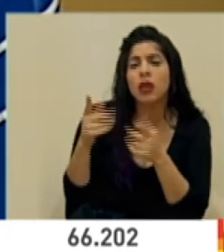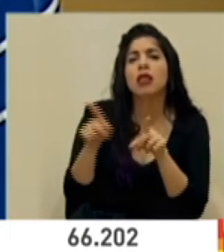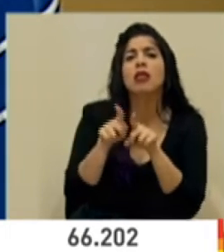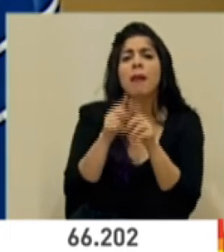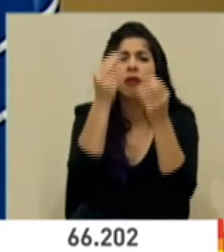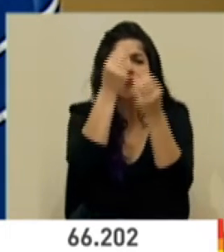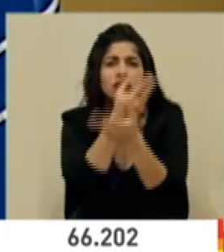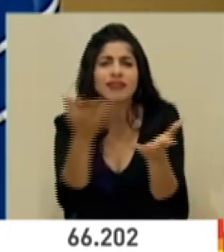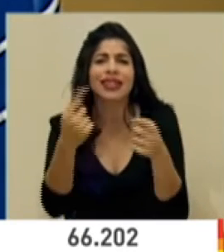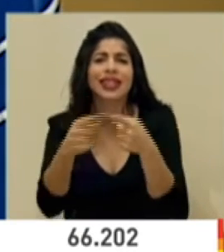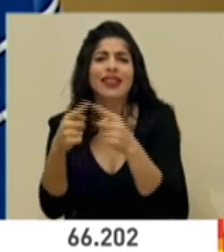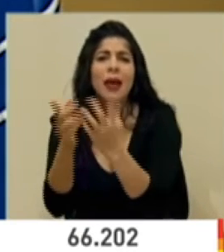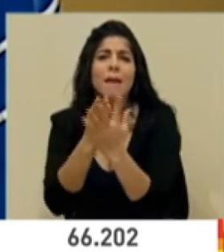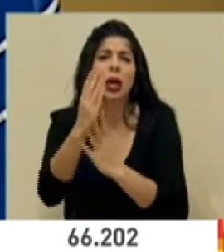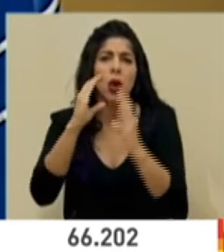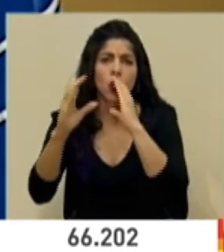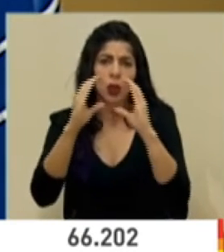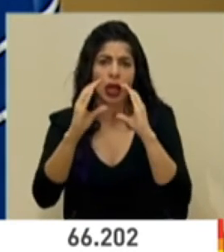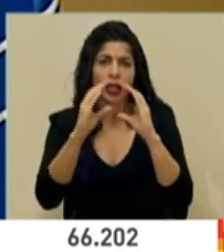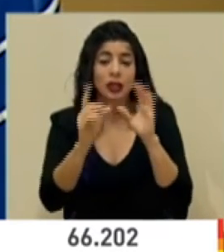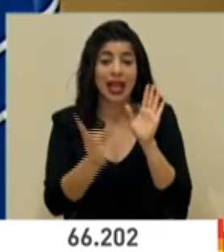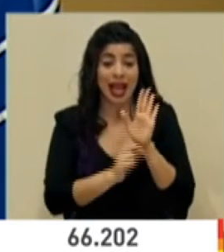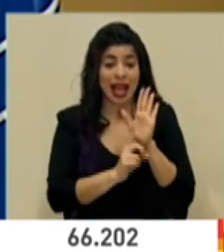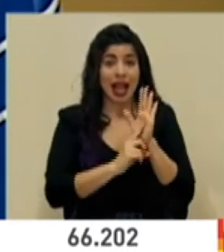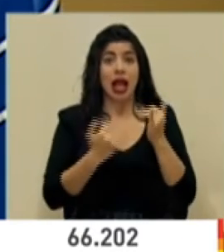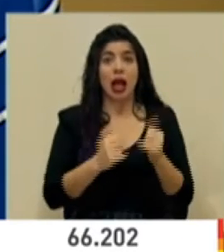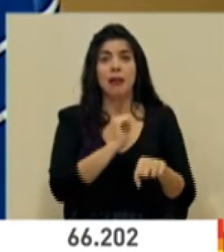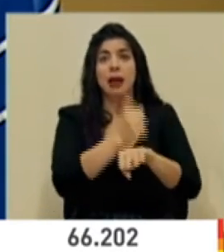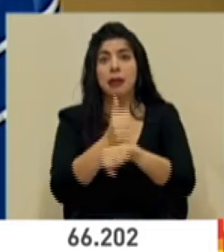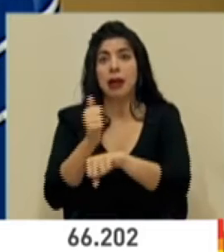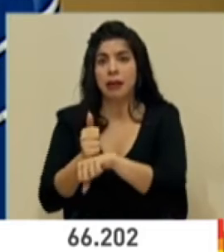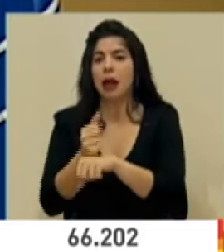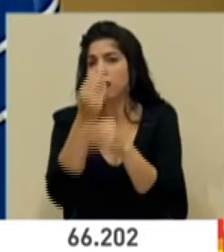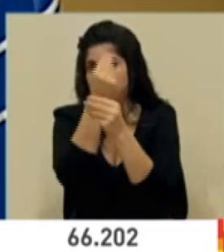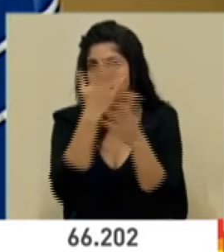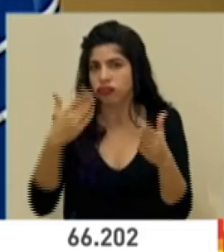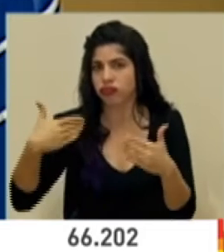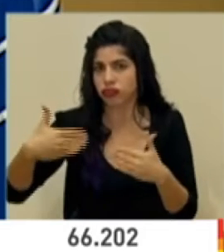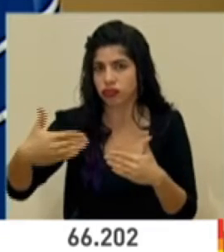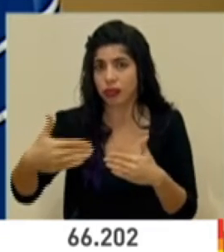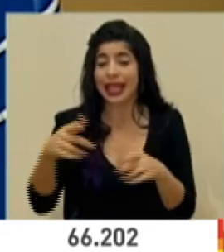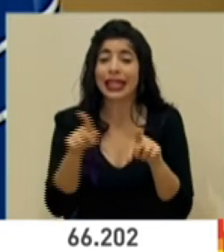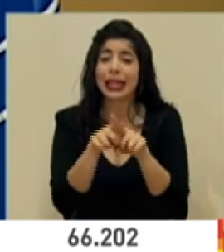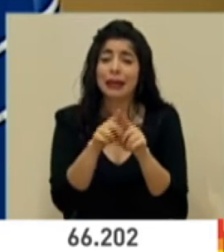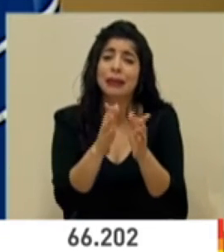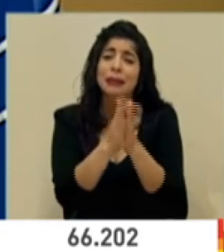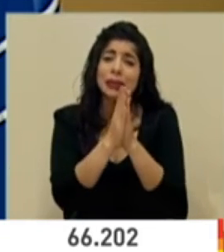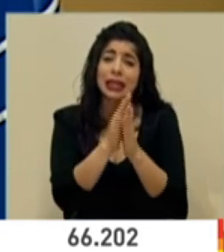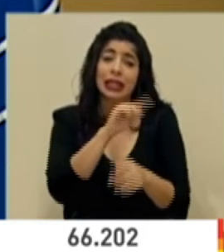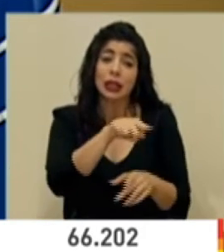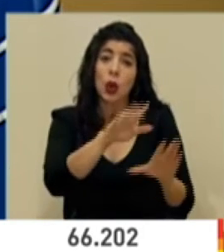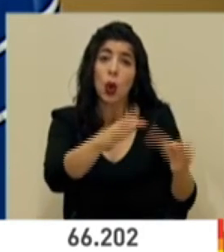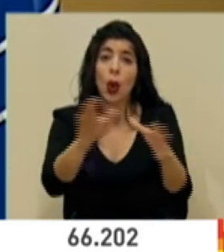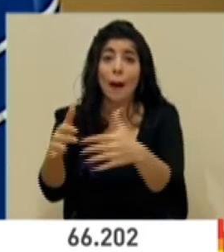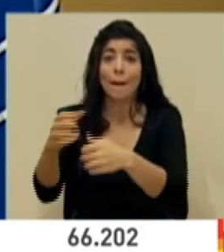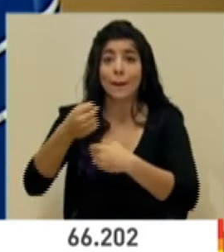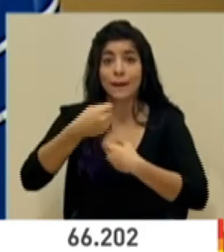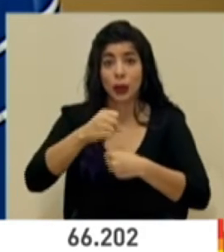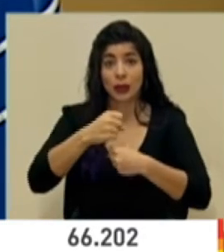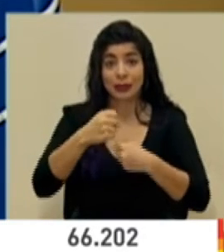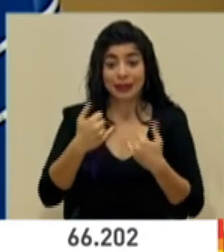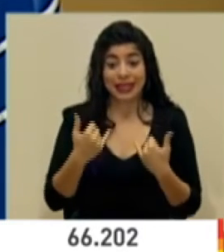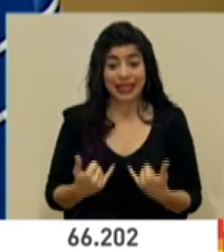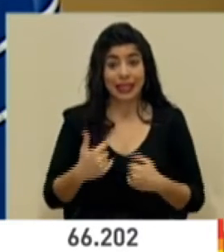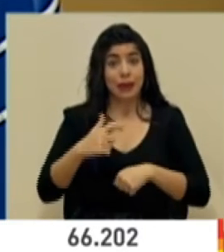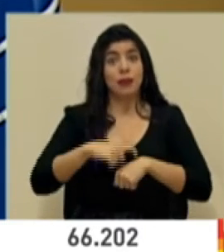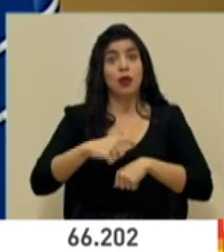de comunicación y las alertas que se están estableciendo. También le solicitamos a estos comités municipales que a partir de